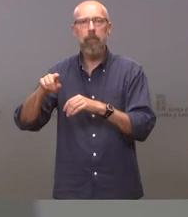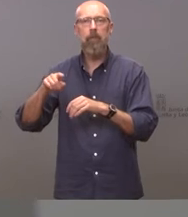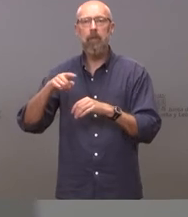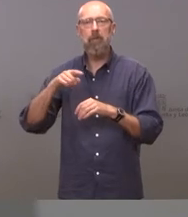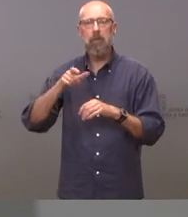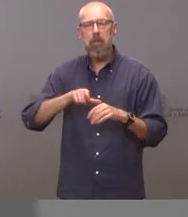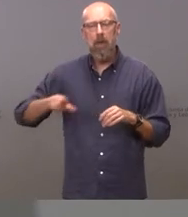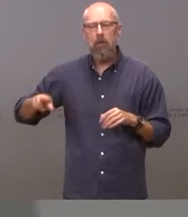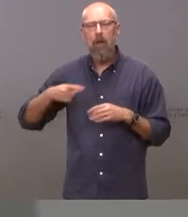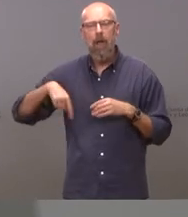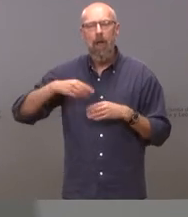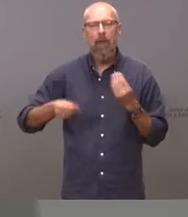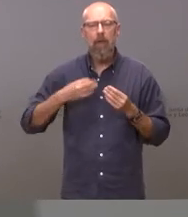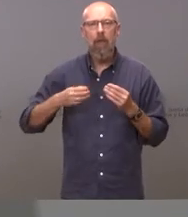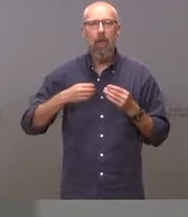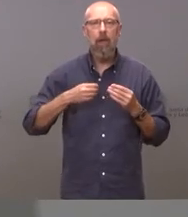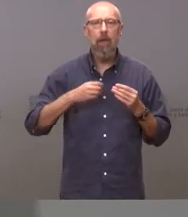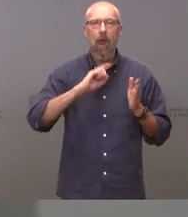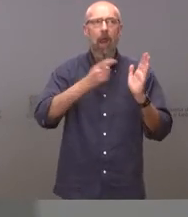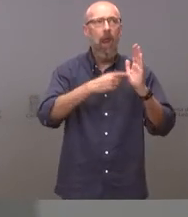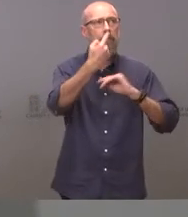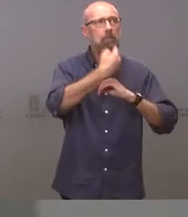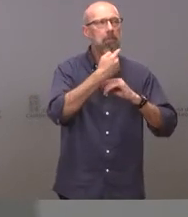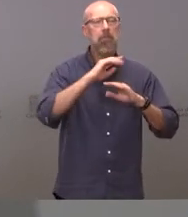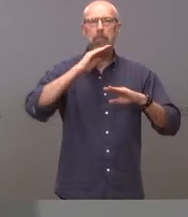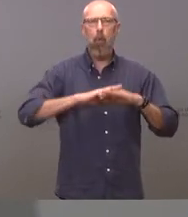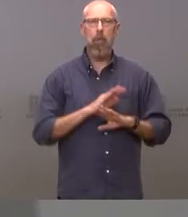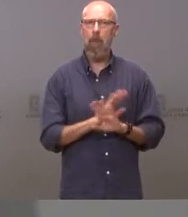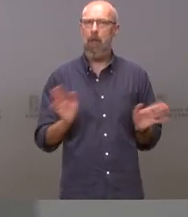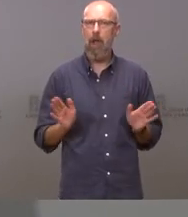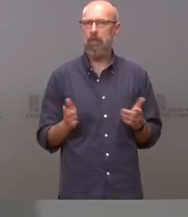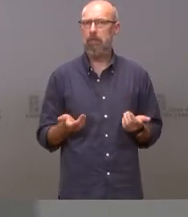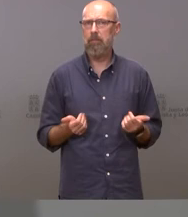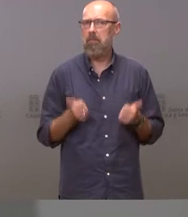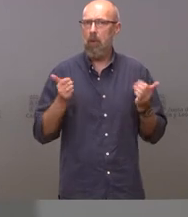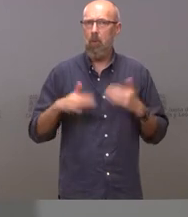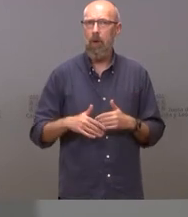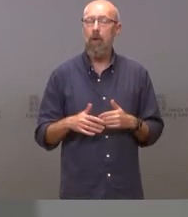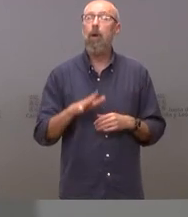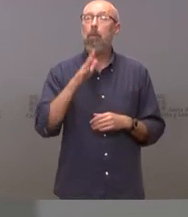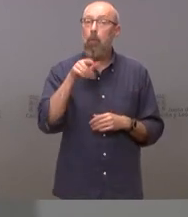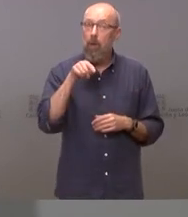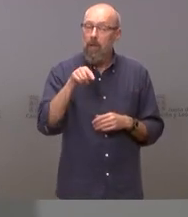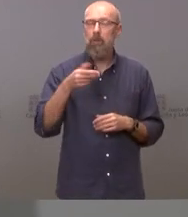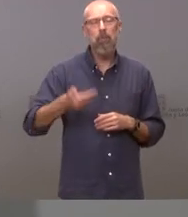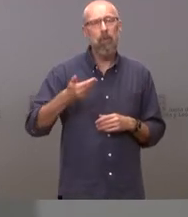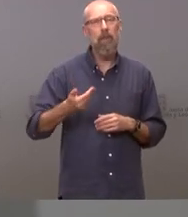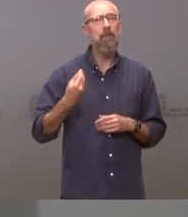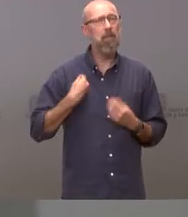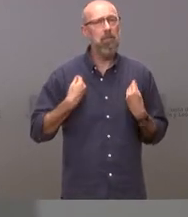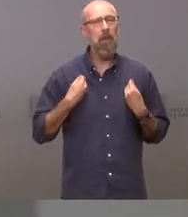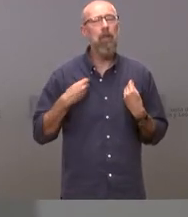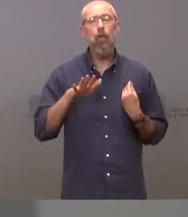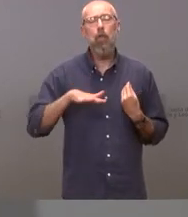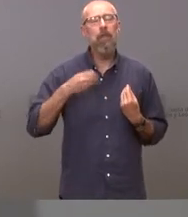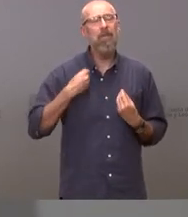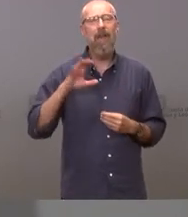le dice el tribunal que son quienes interpretan las leyes por eso es importante vivir en un estado de derecho insisto que es que